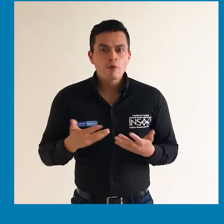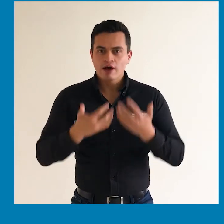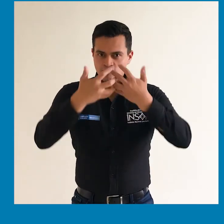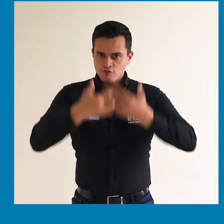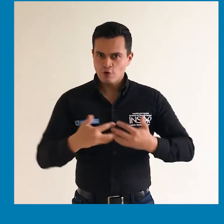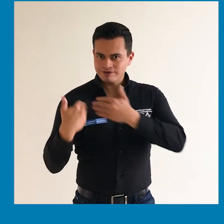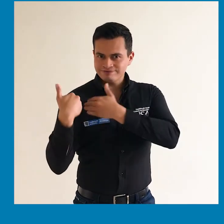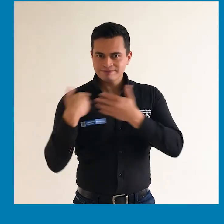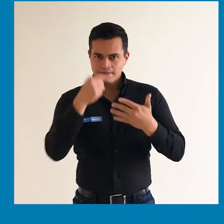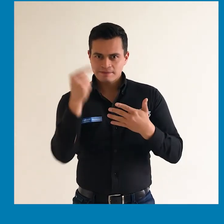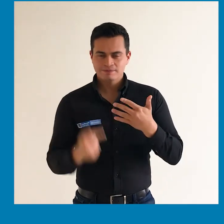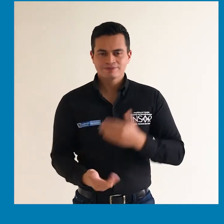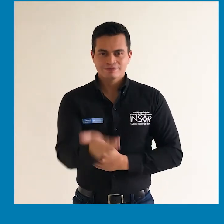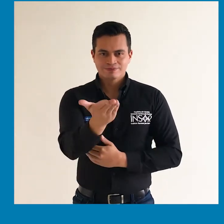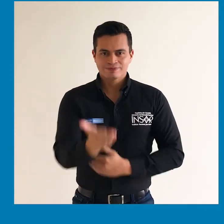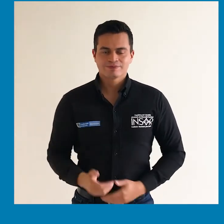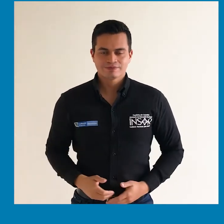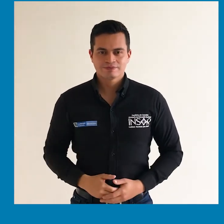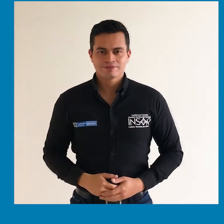Técnica las siguientes.